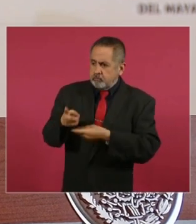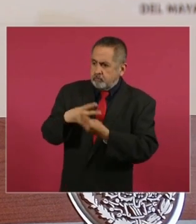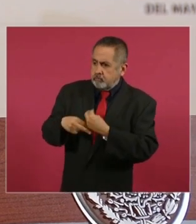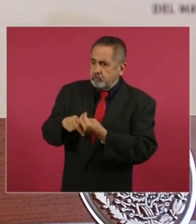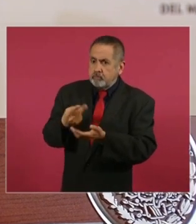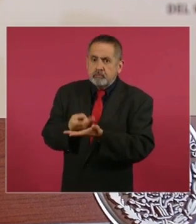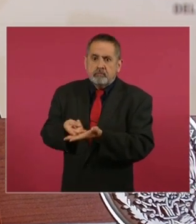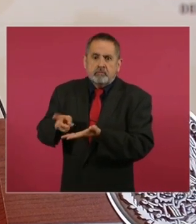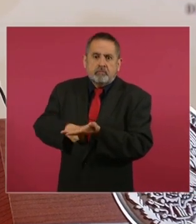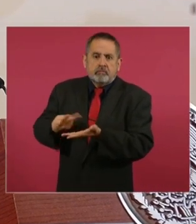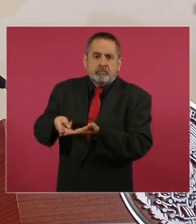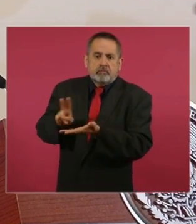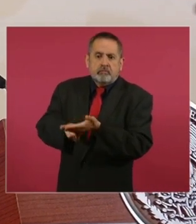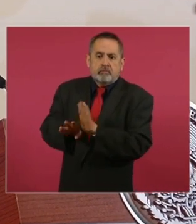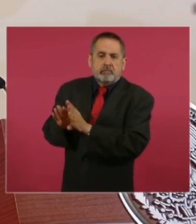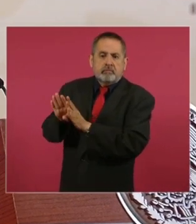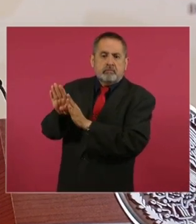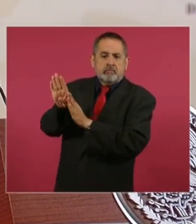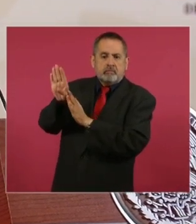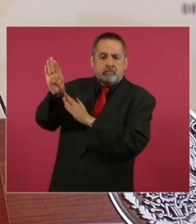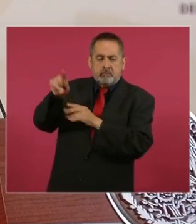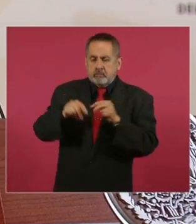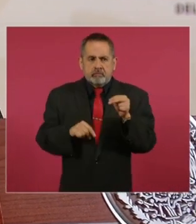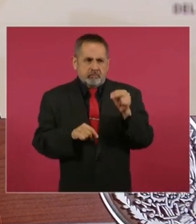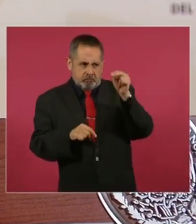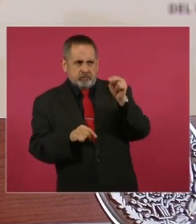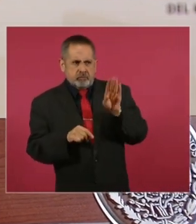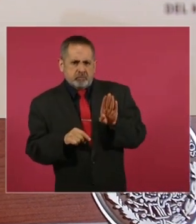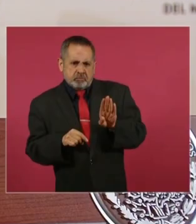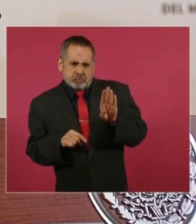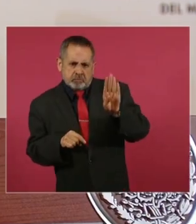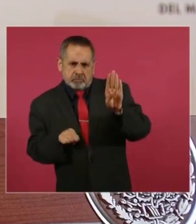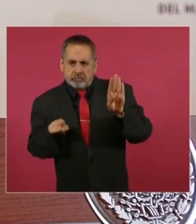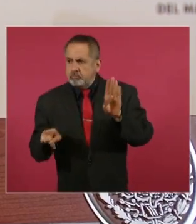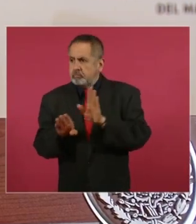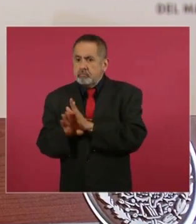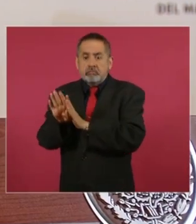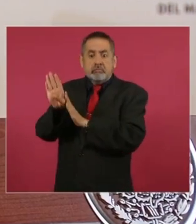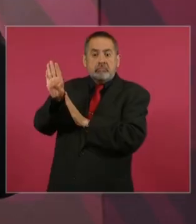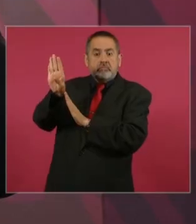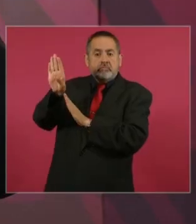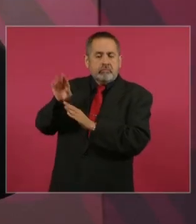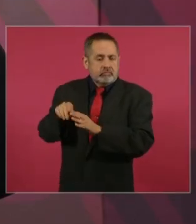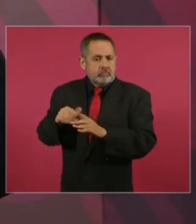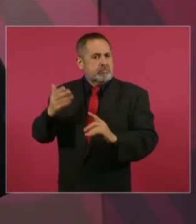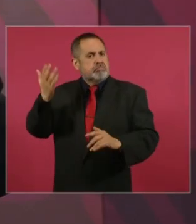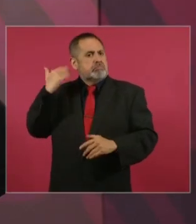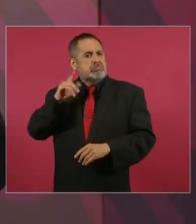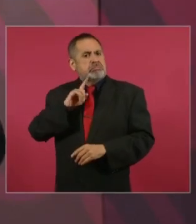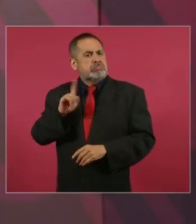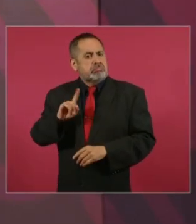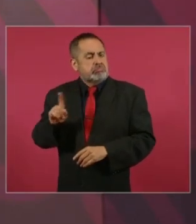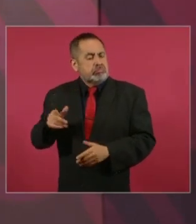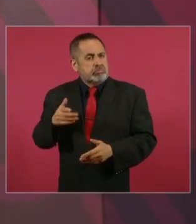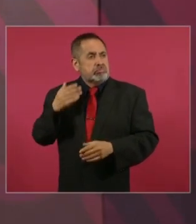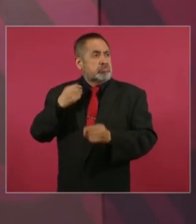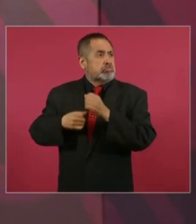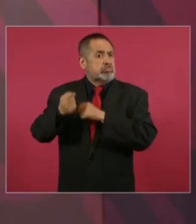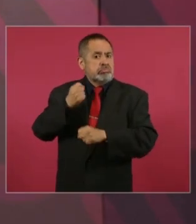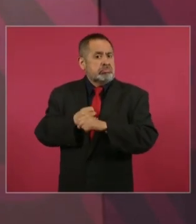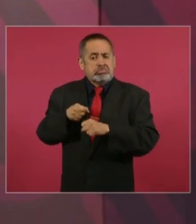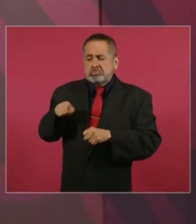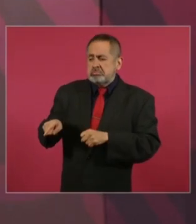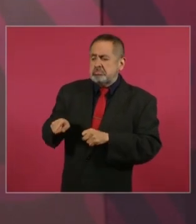al doble del norte, que eso no se veía en años.